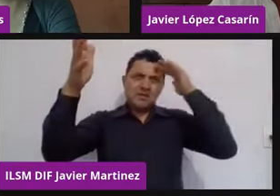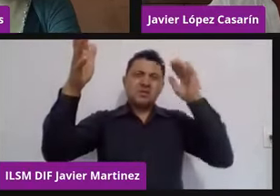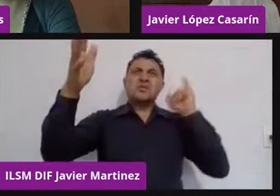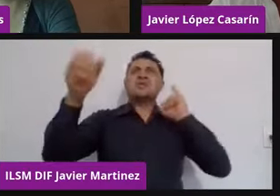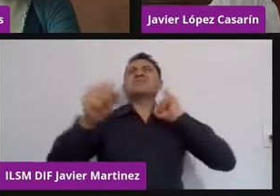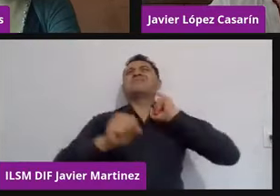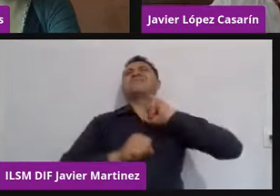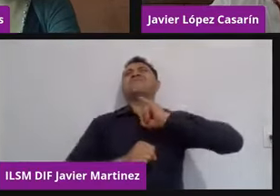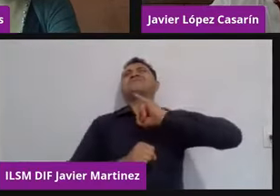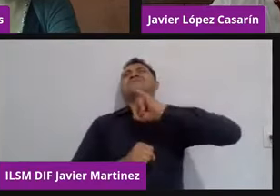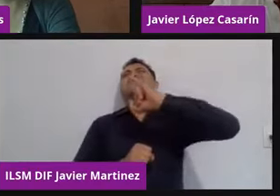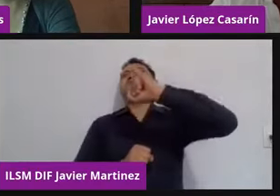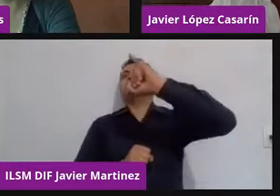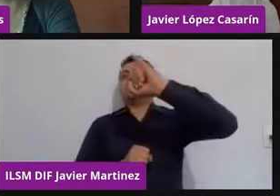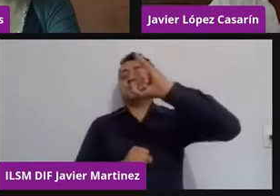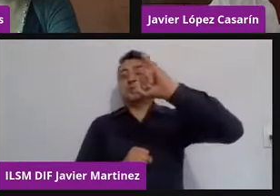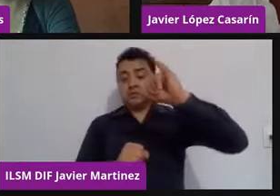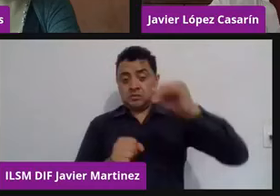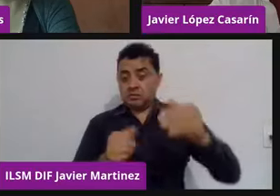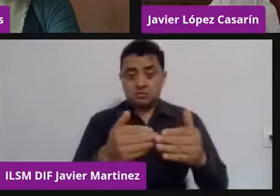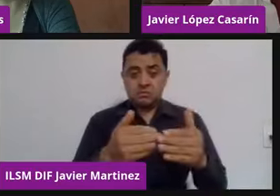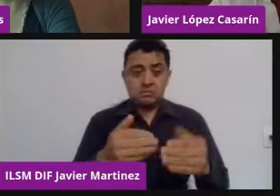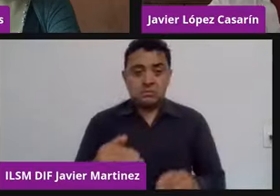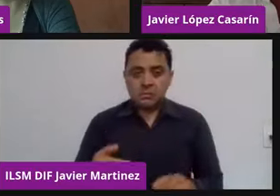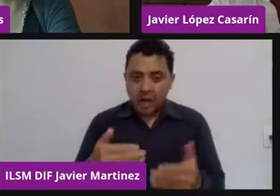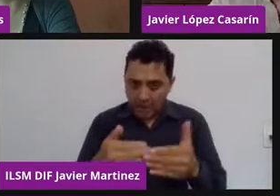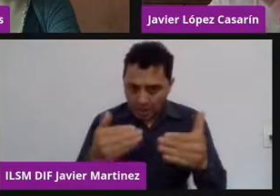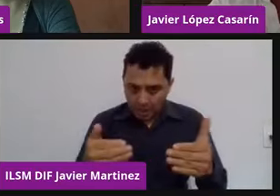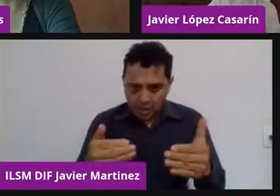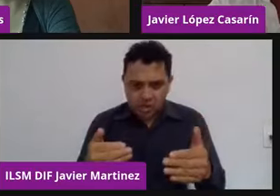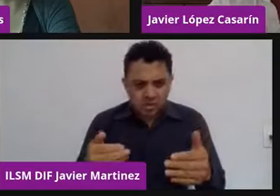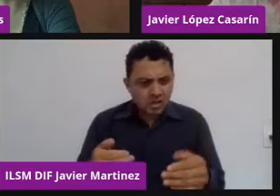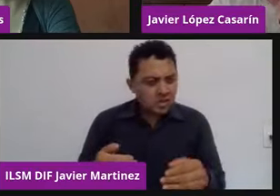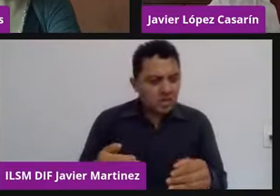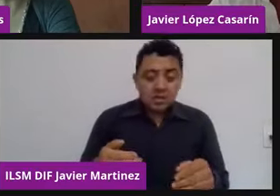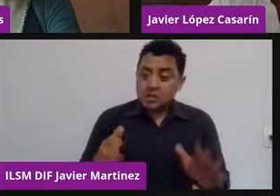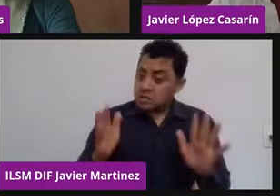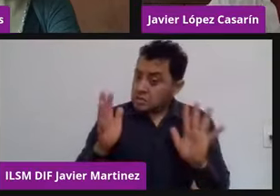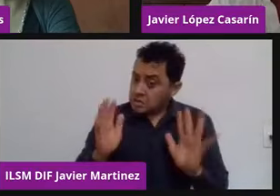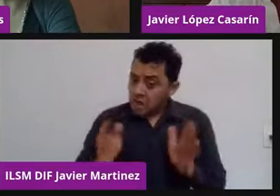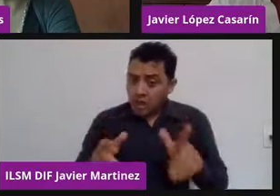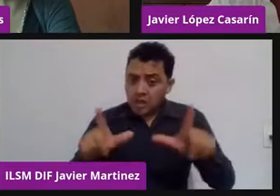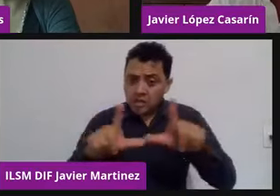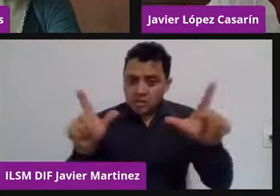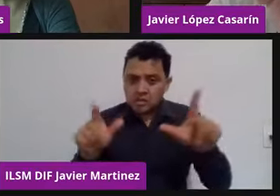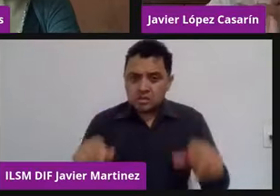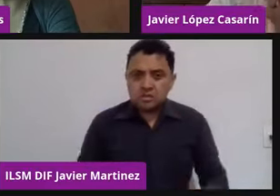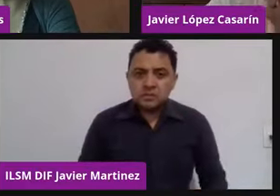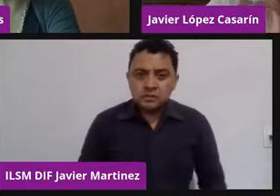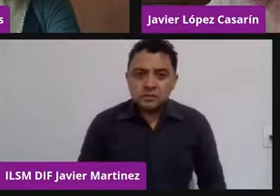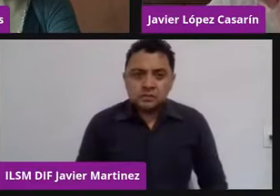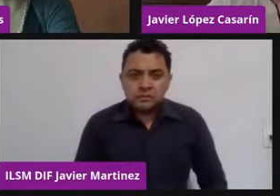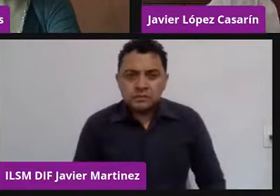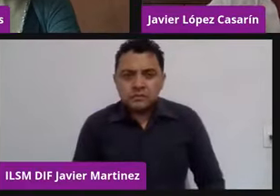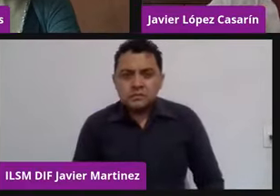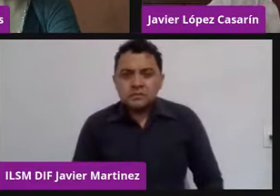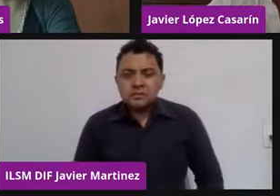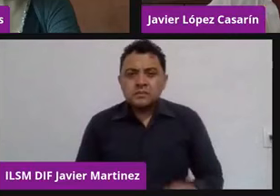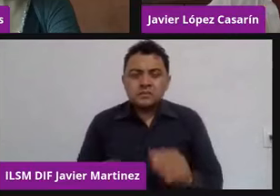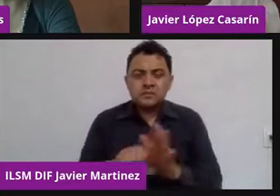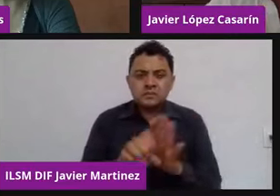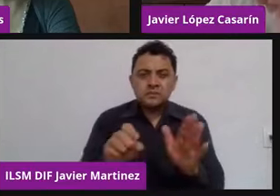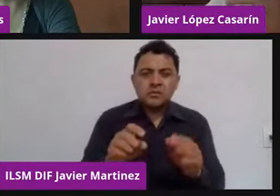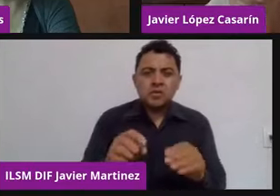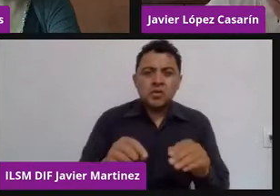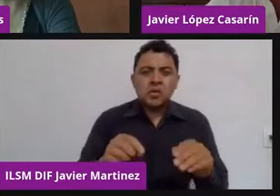hoy la encontramos en YouTube difícilmente un programa pero eran los Jetsons y hago siempre este comparativo entre los Jetsons y los pica piedra ¿qué quieres